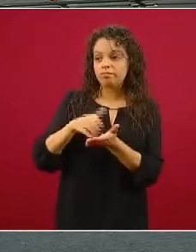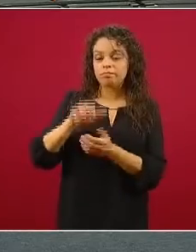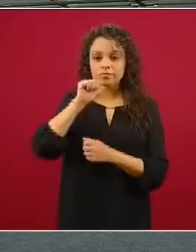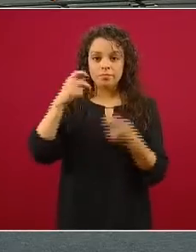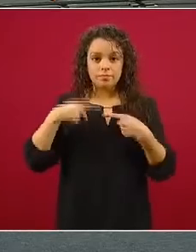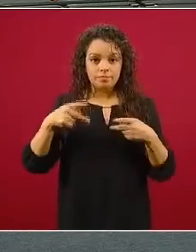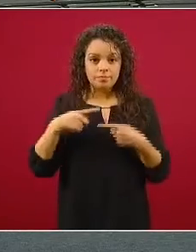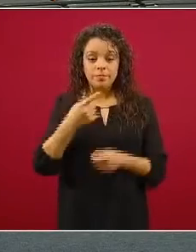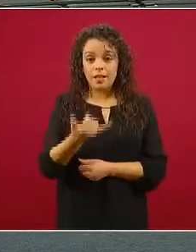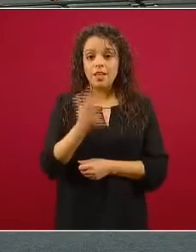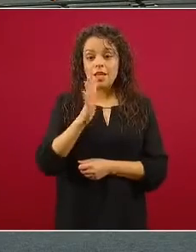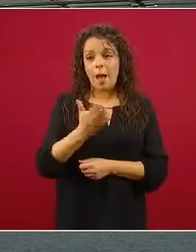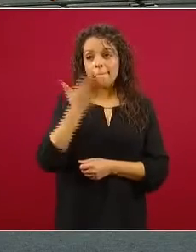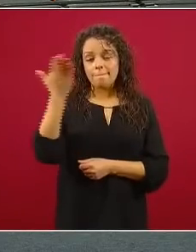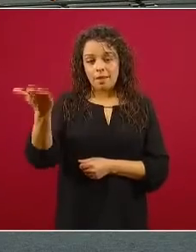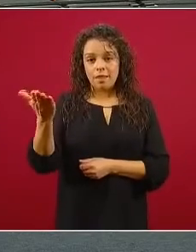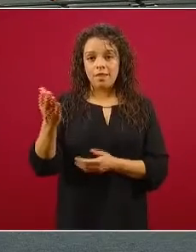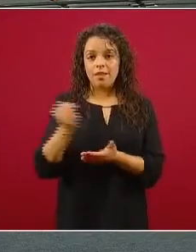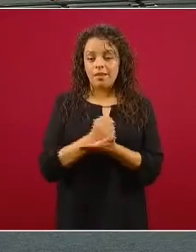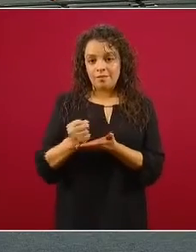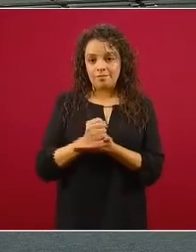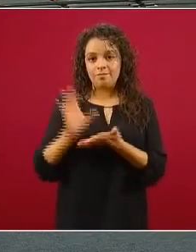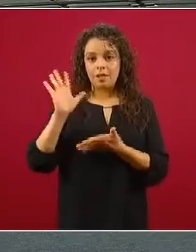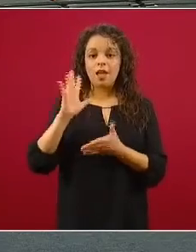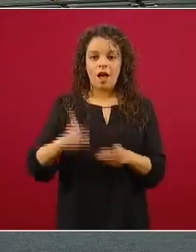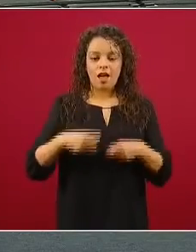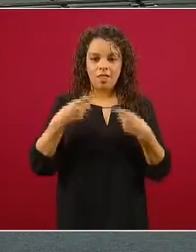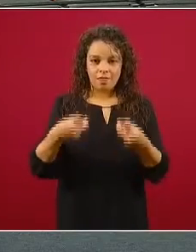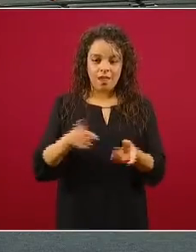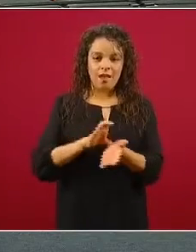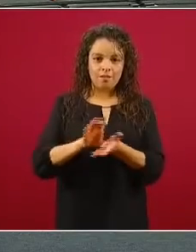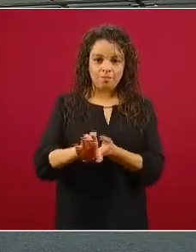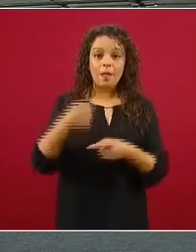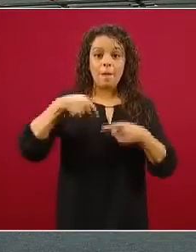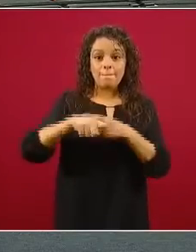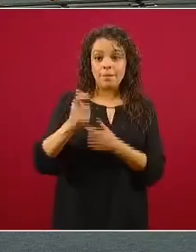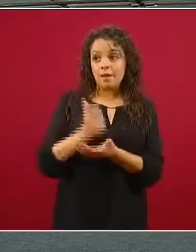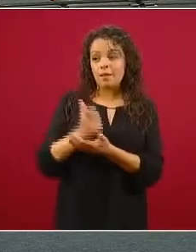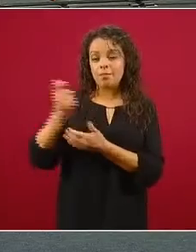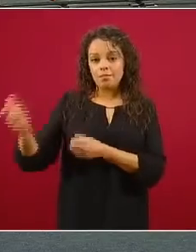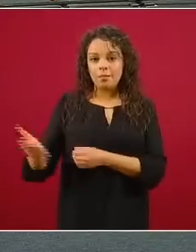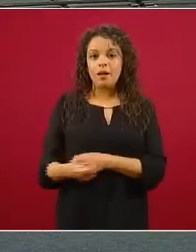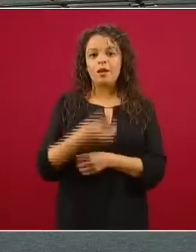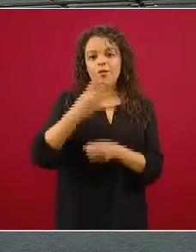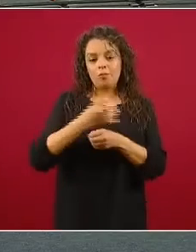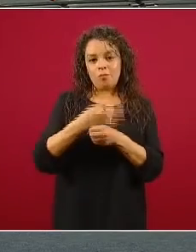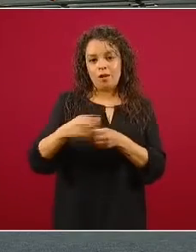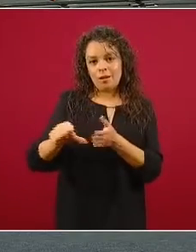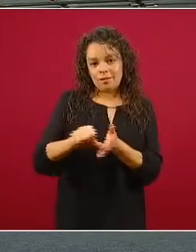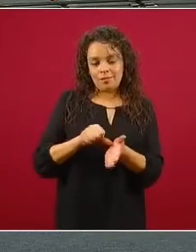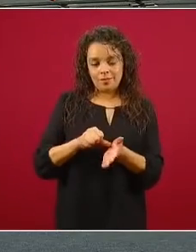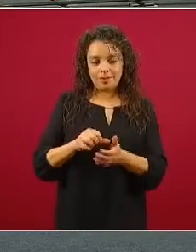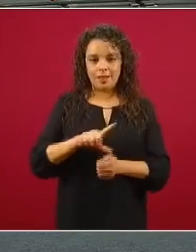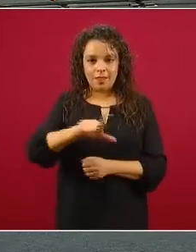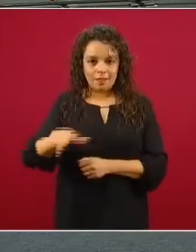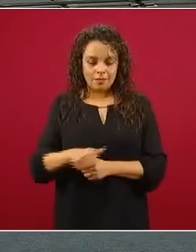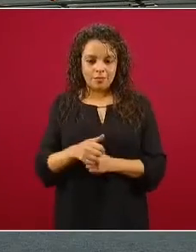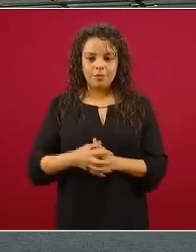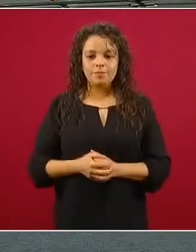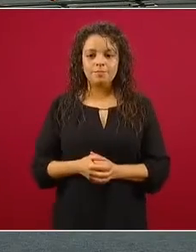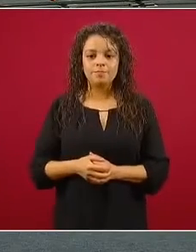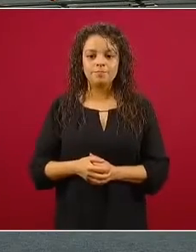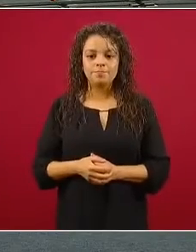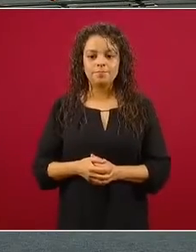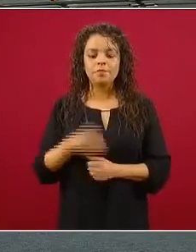pagar en el cuarto mes. Ayer alguien nos hacía esta pregunta sobre el impacto en el sector turismo, sobre